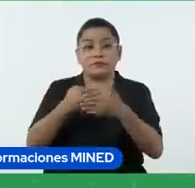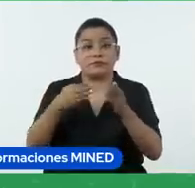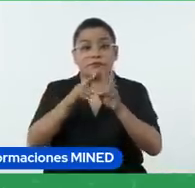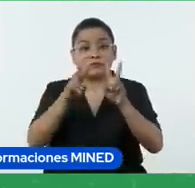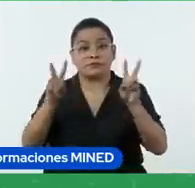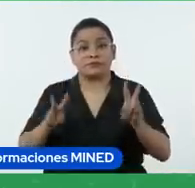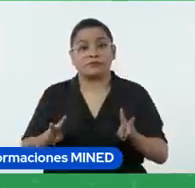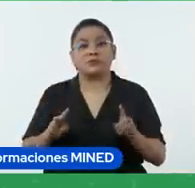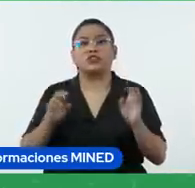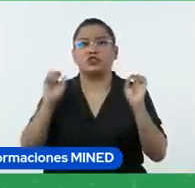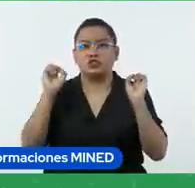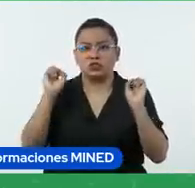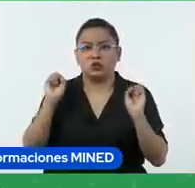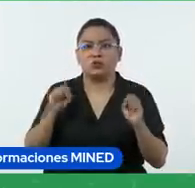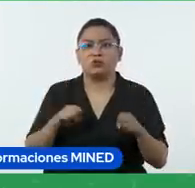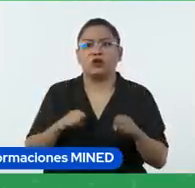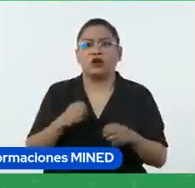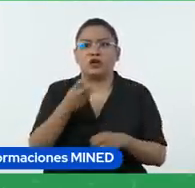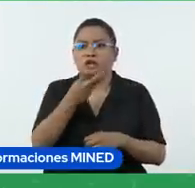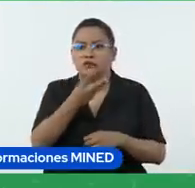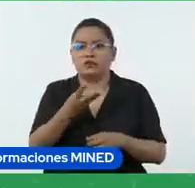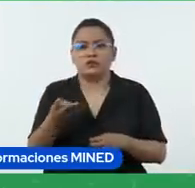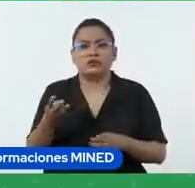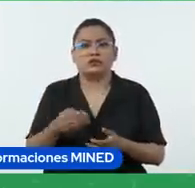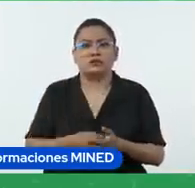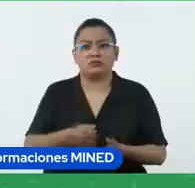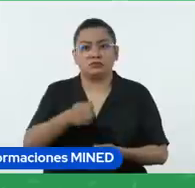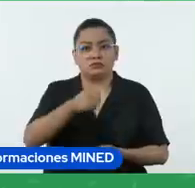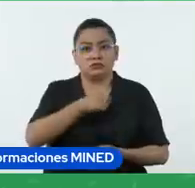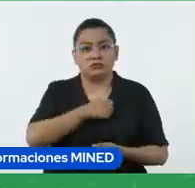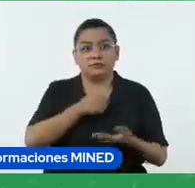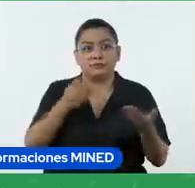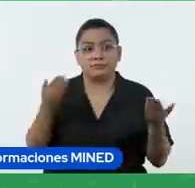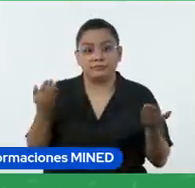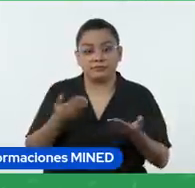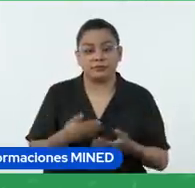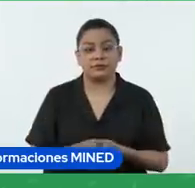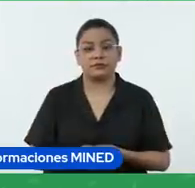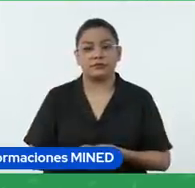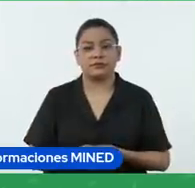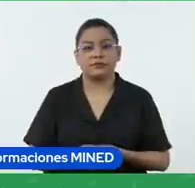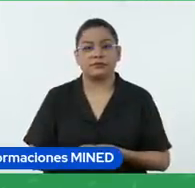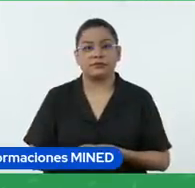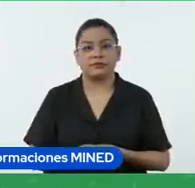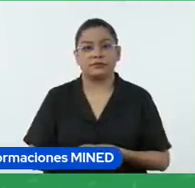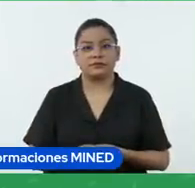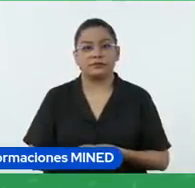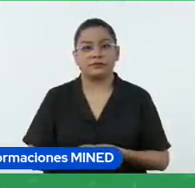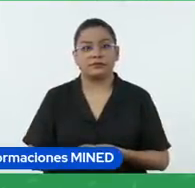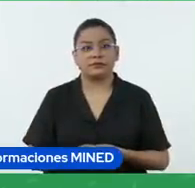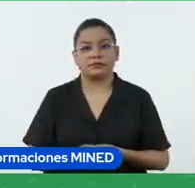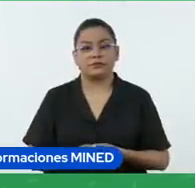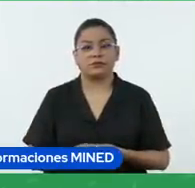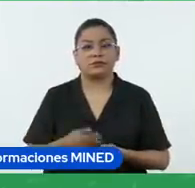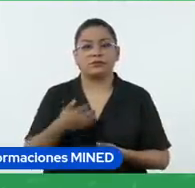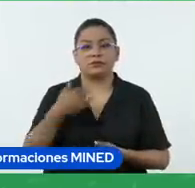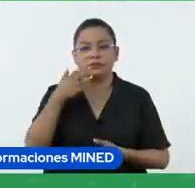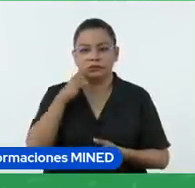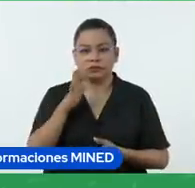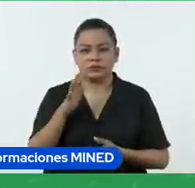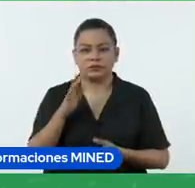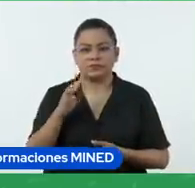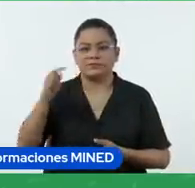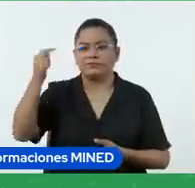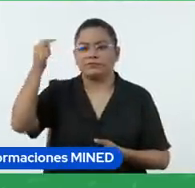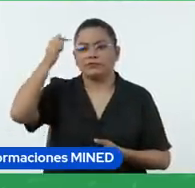se puede adjuntar en la asignación de tareas. En este sentido, tal vez asociamos Classroom como una herramienta para la